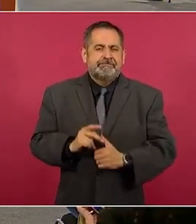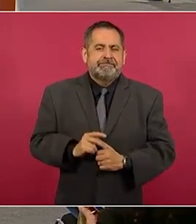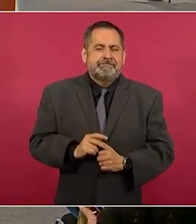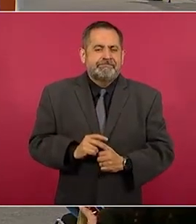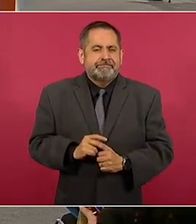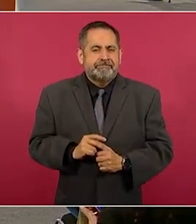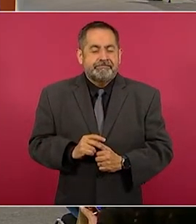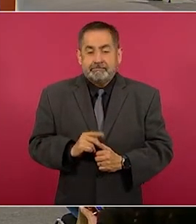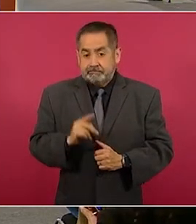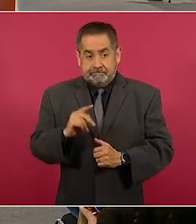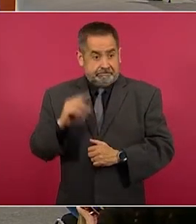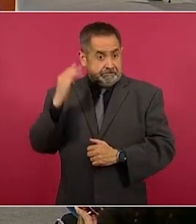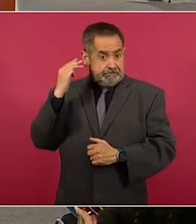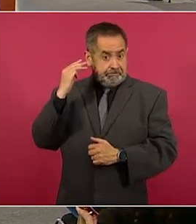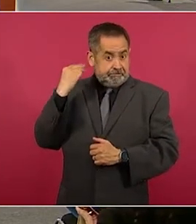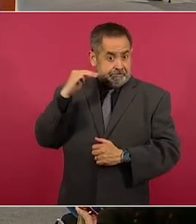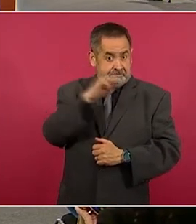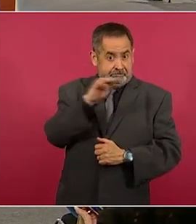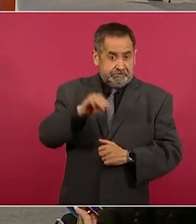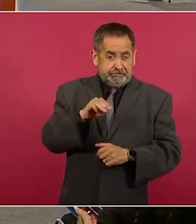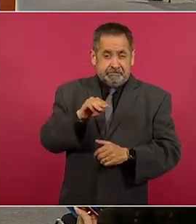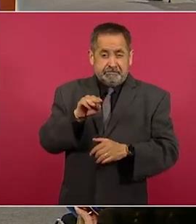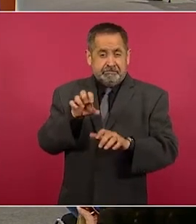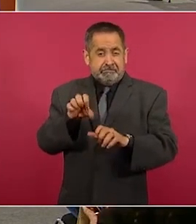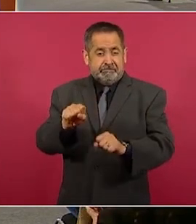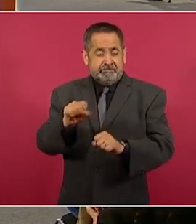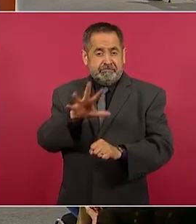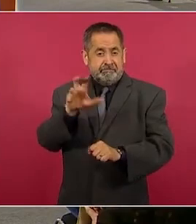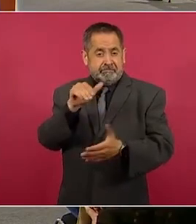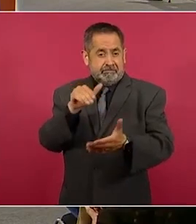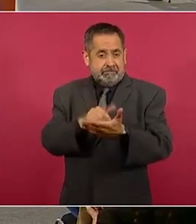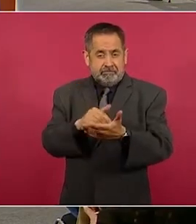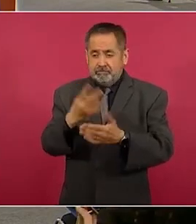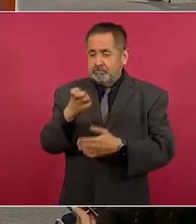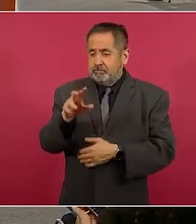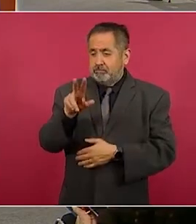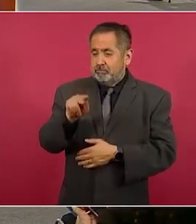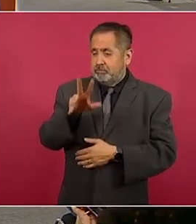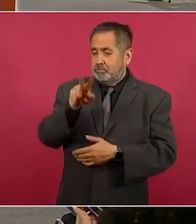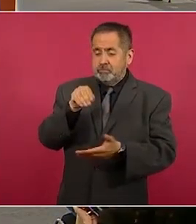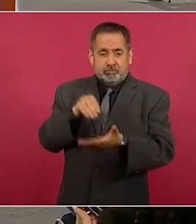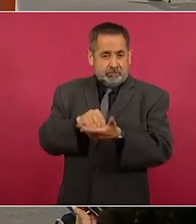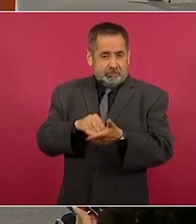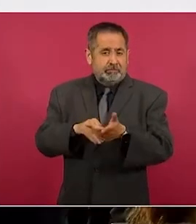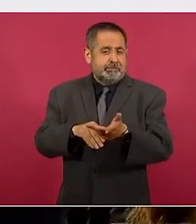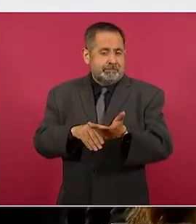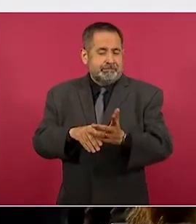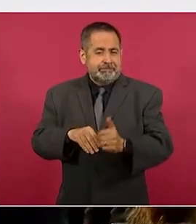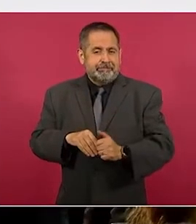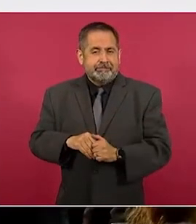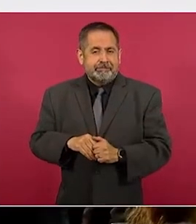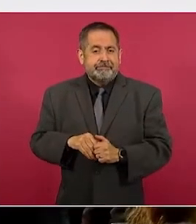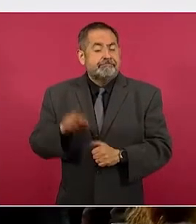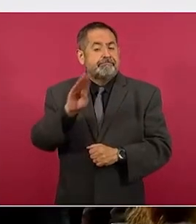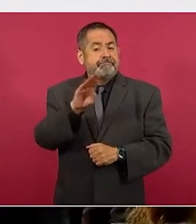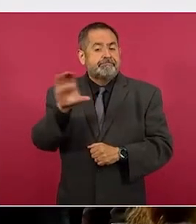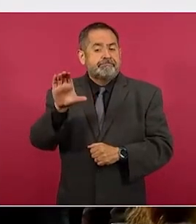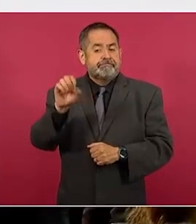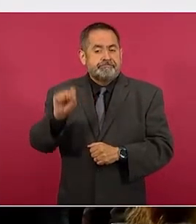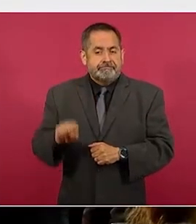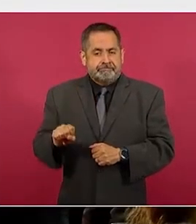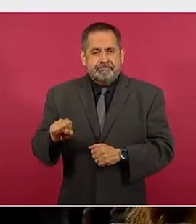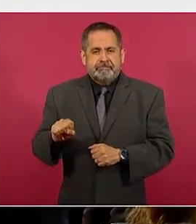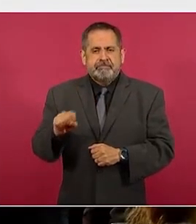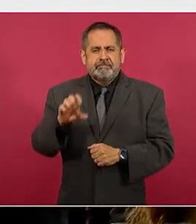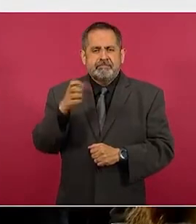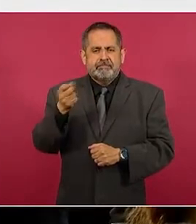Michoacán, casi 500 mil, 484 mil. Baja California Sur,